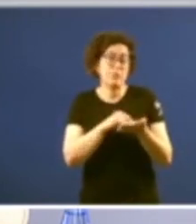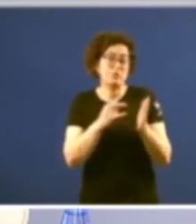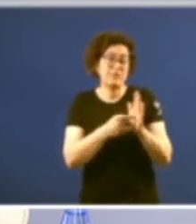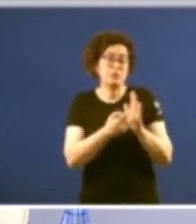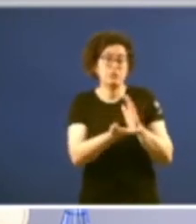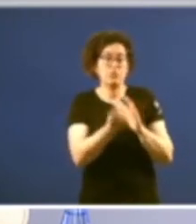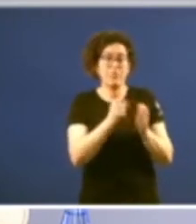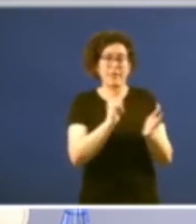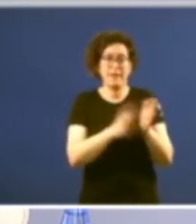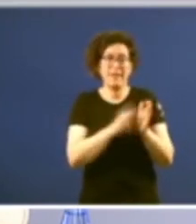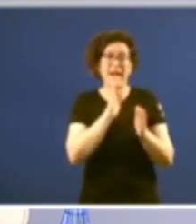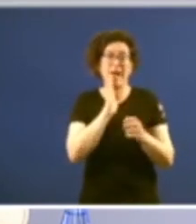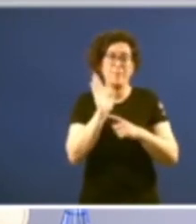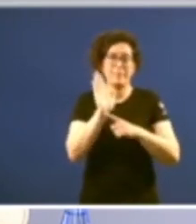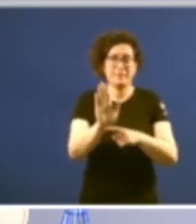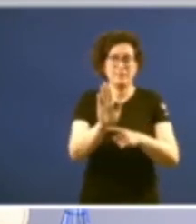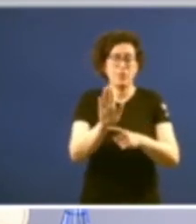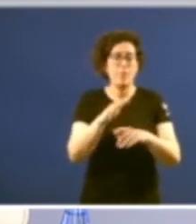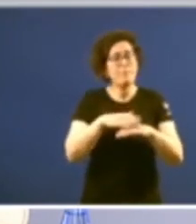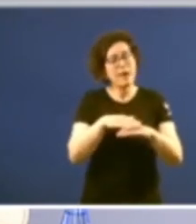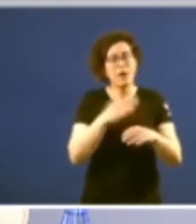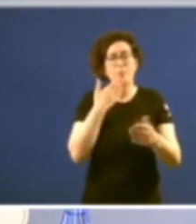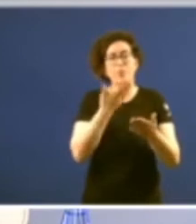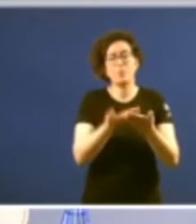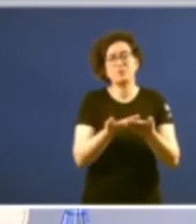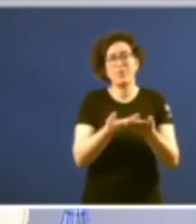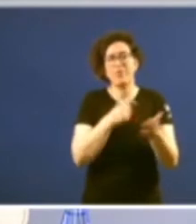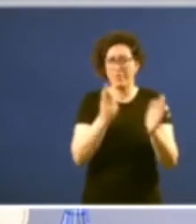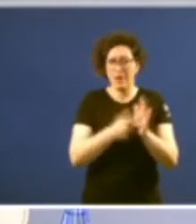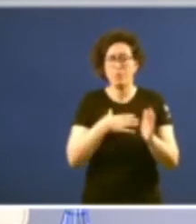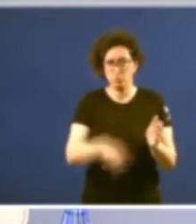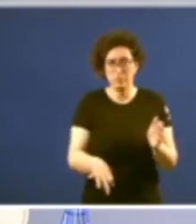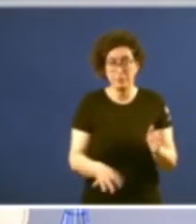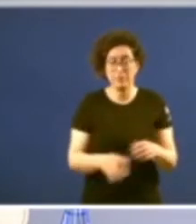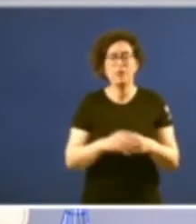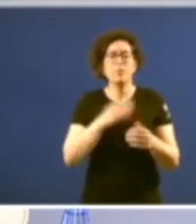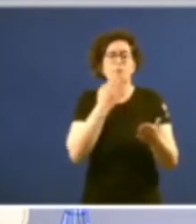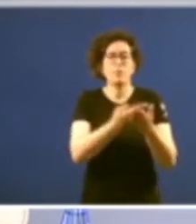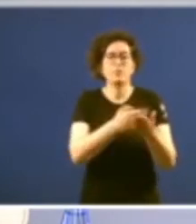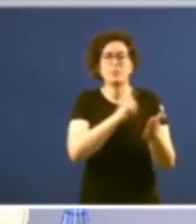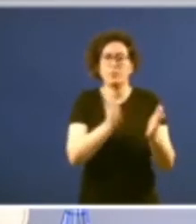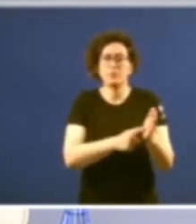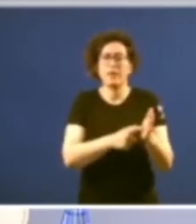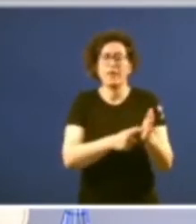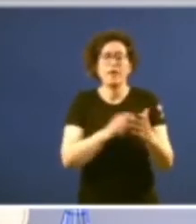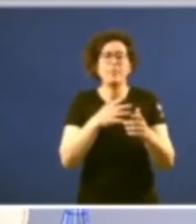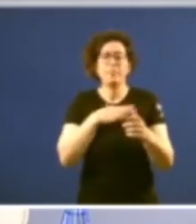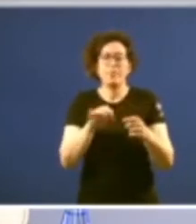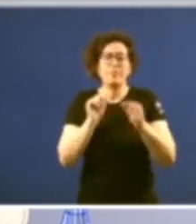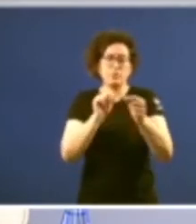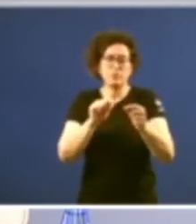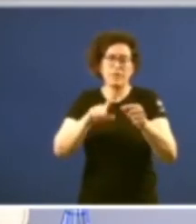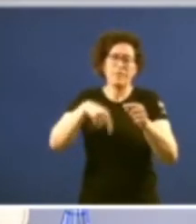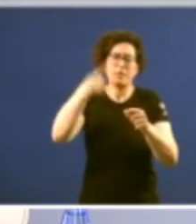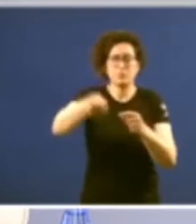de lei presentado se converta nunha proposición de lei unha proposición de lei que se discutiría cinco meses